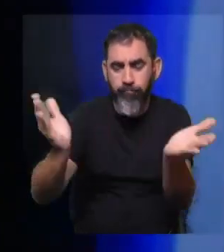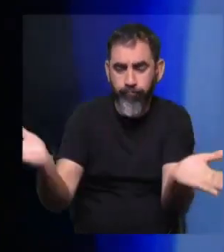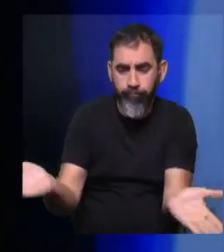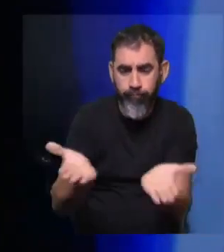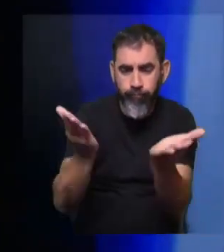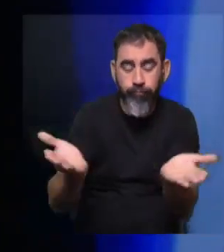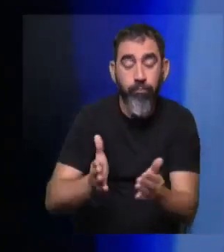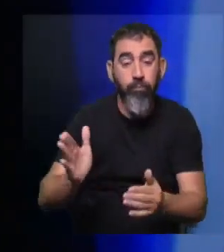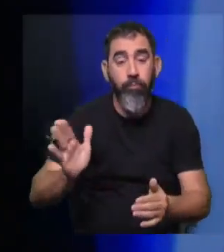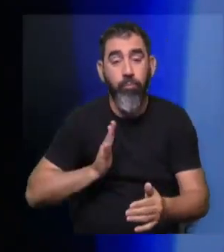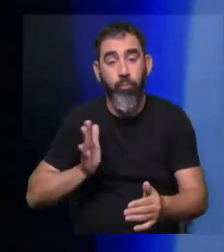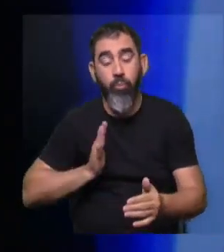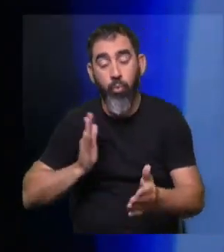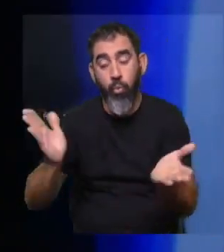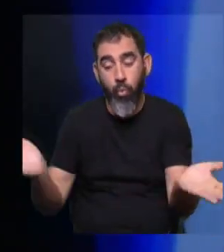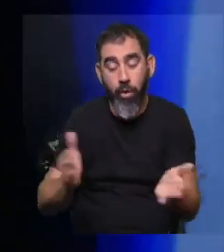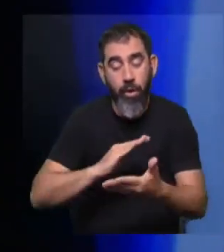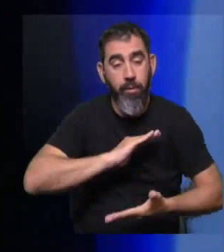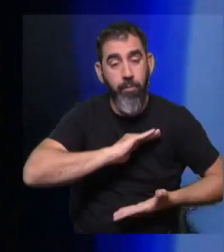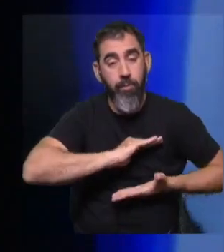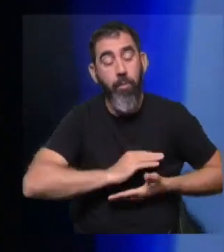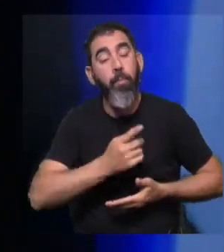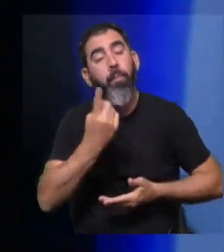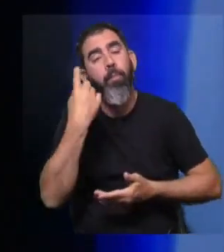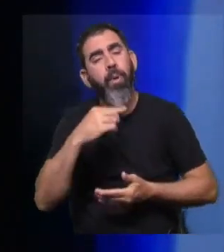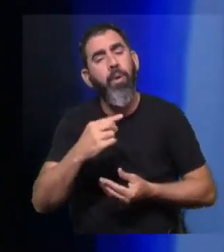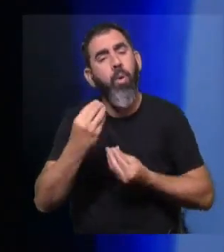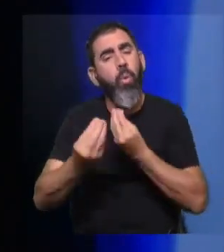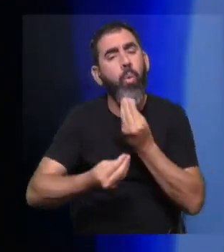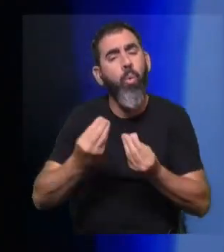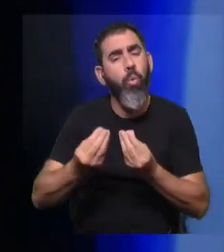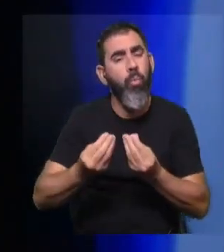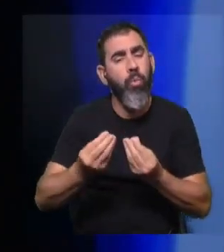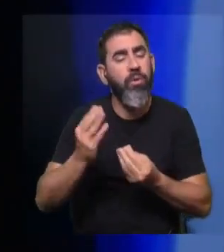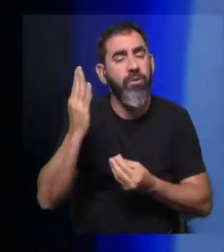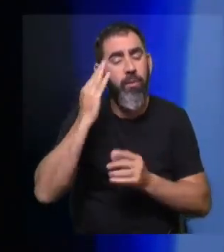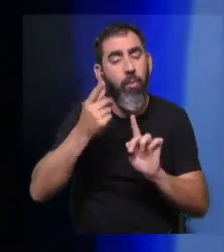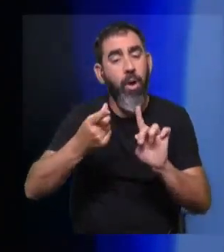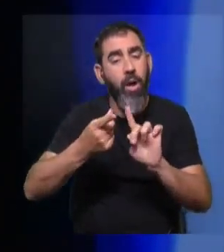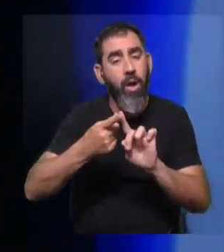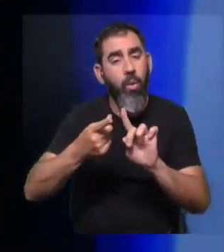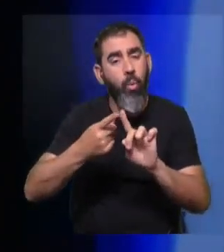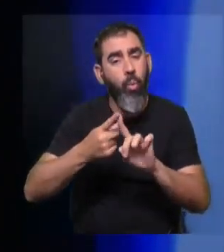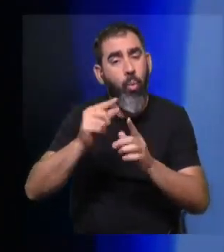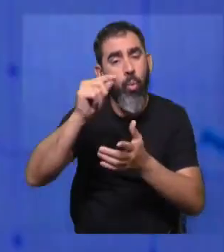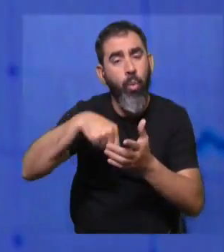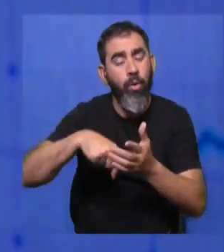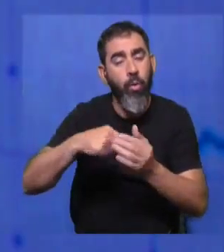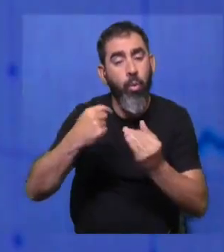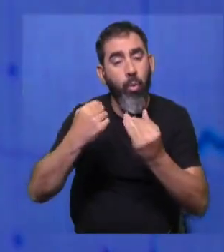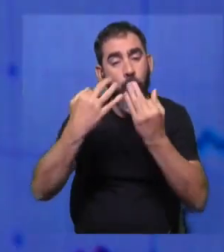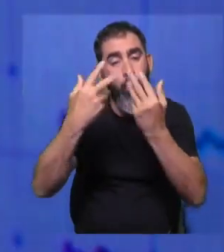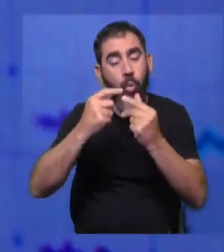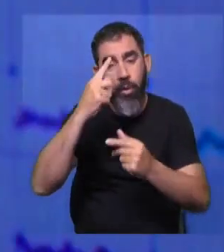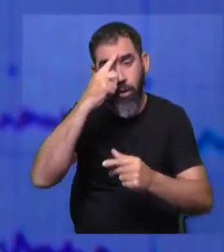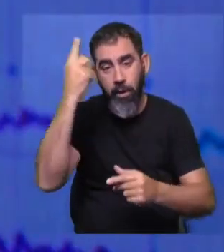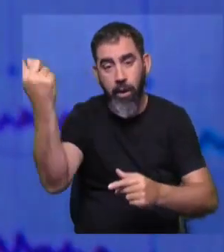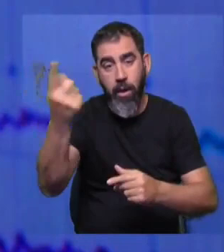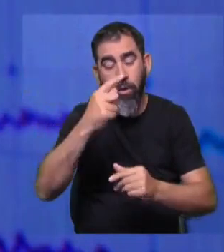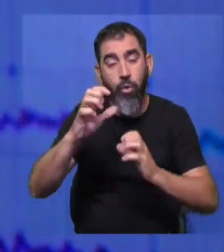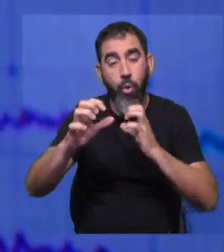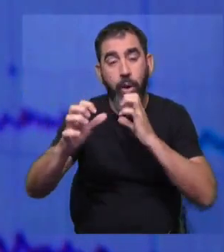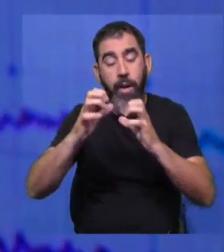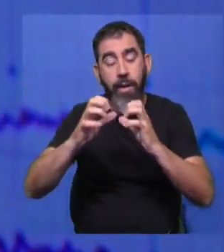a la gente, todas las mujeres que se hagan los estudios, pero ¿en qué estado están? ¿Sabemos que hay un acuerdo reciente con la Organización Internacional de Energía